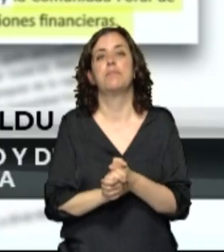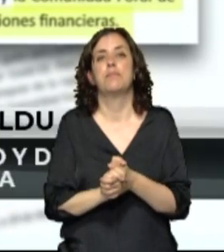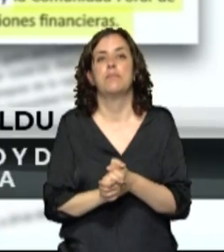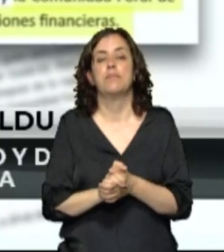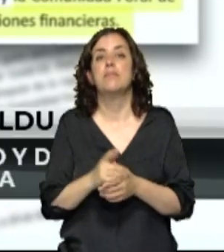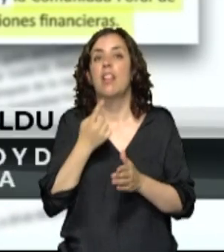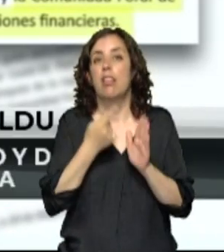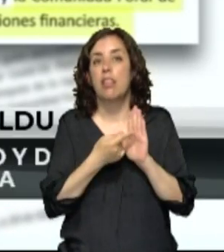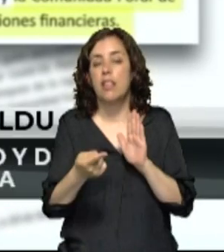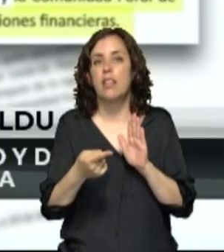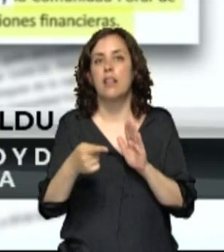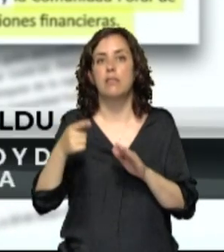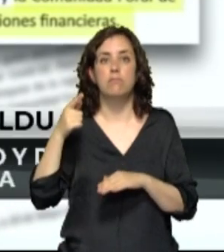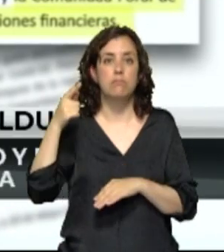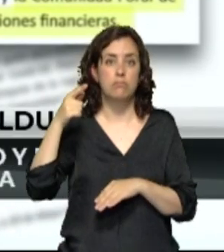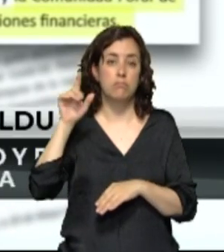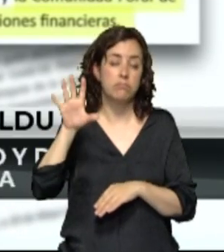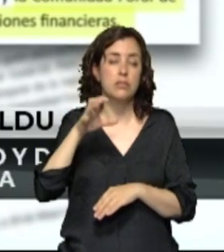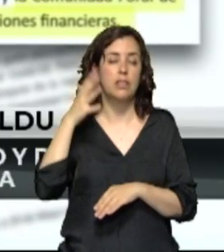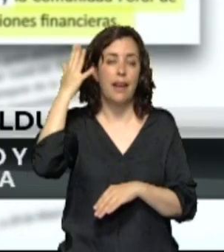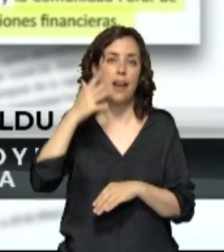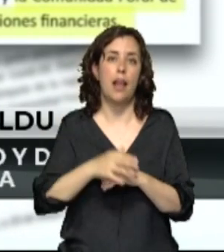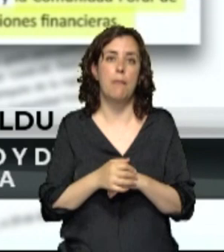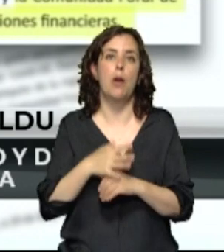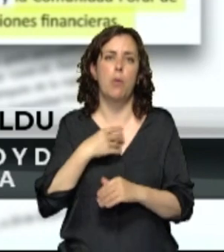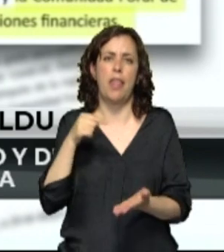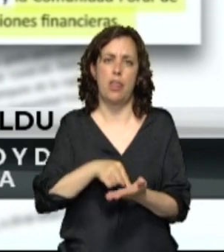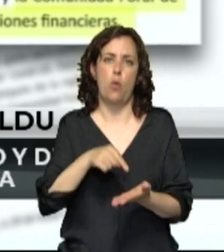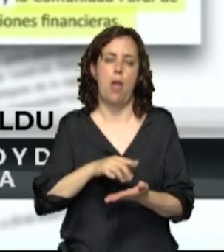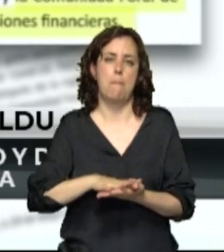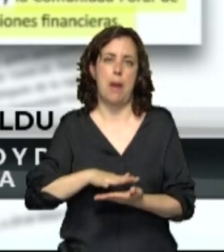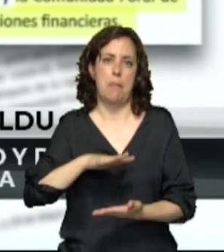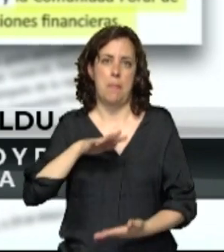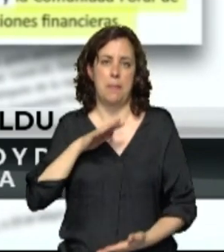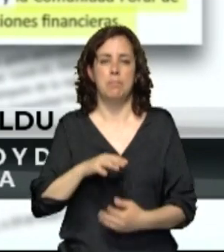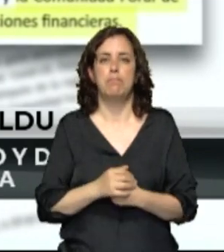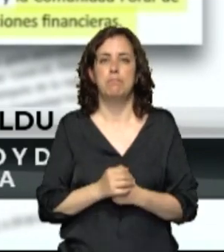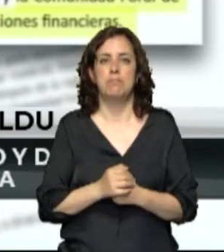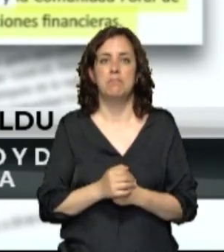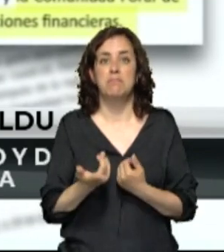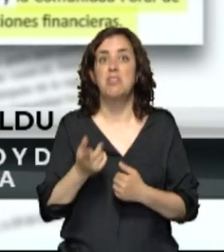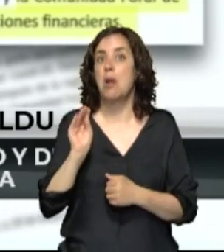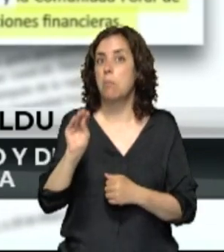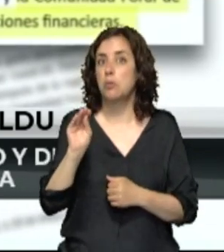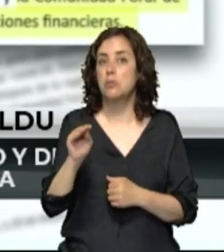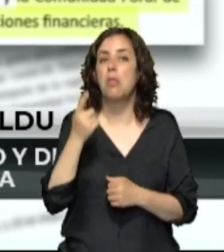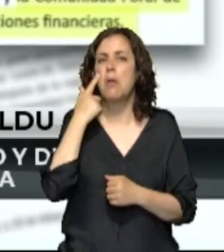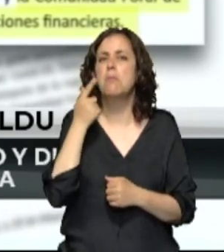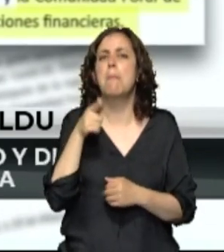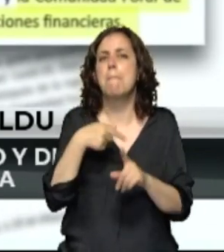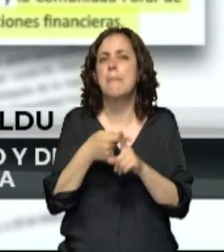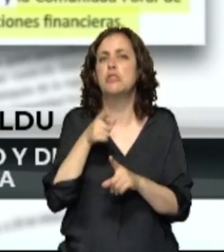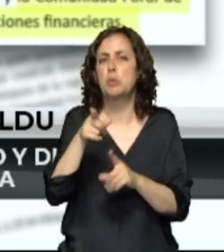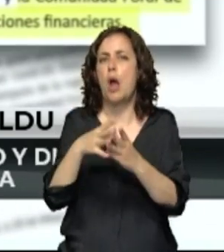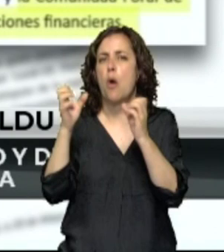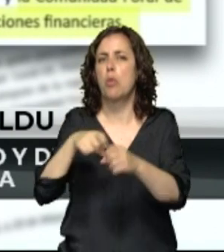que la comunidad foral tendrá mayor capacidad de endeudamiento. El portavoz del Gobierno de Navarra le han preguntado por ello y sobre si había participado en ese